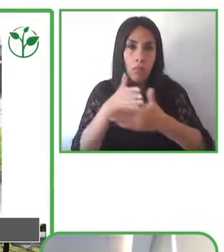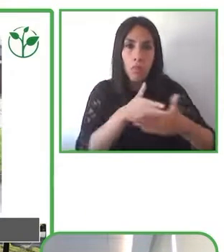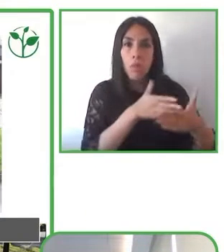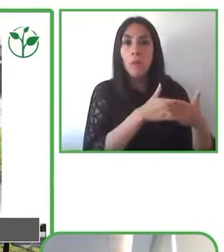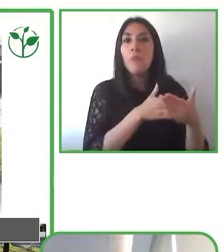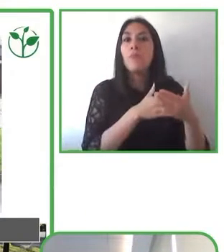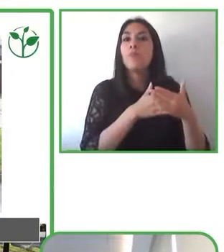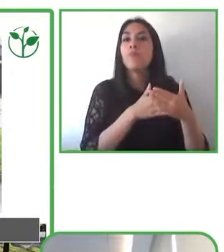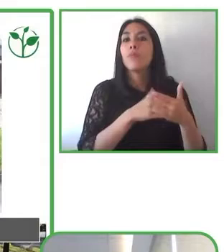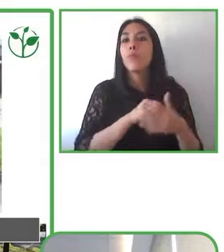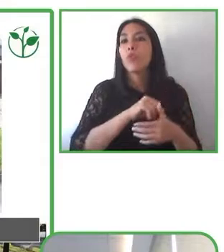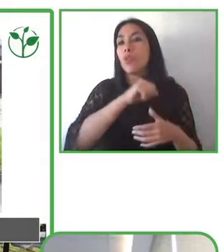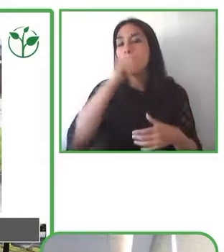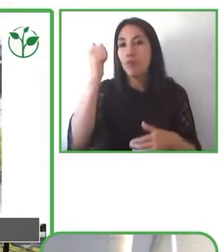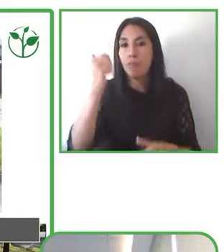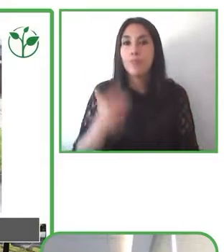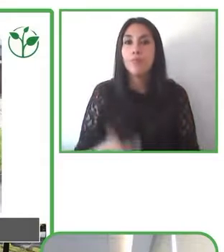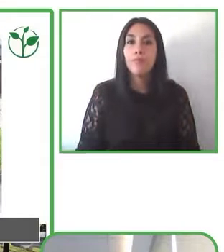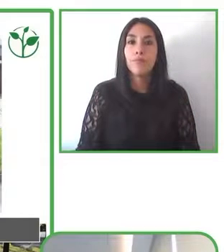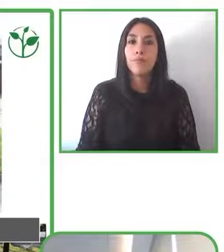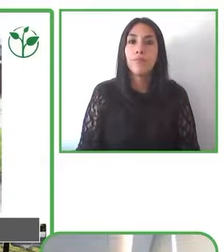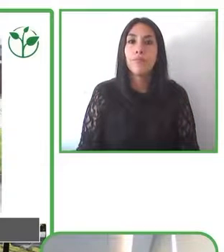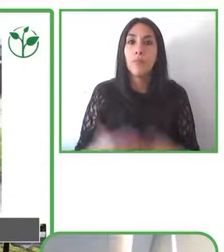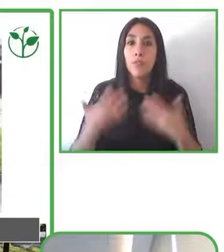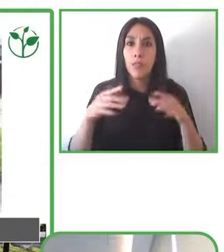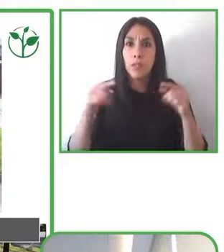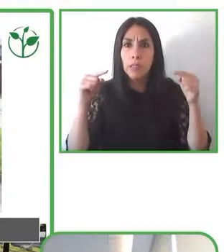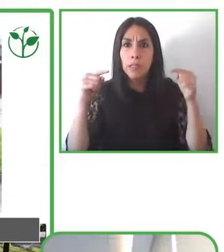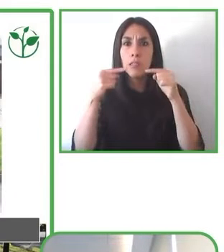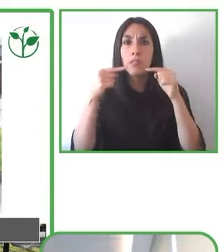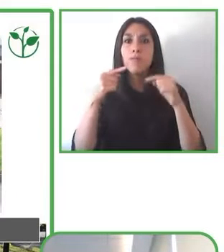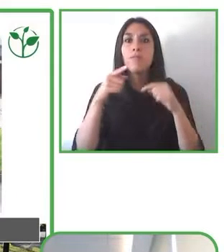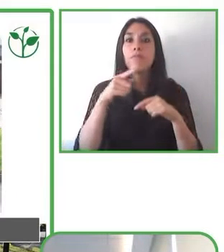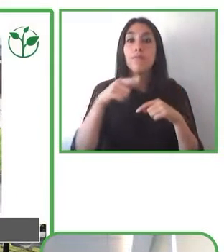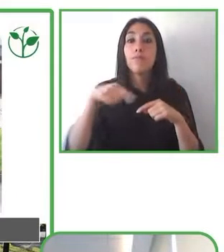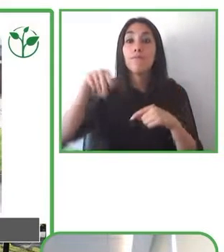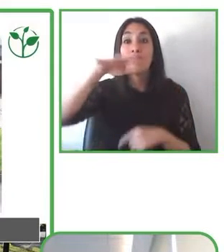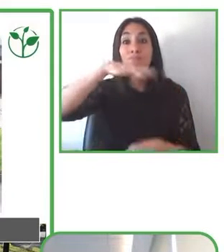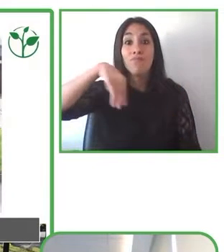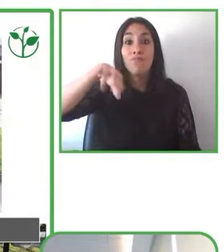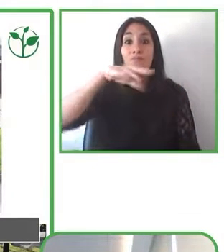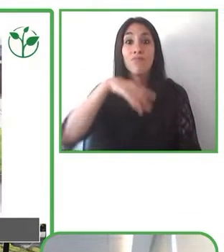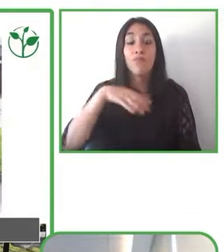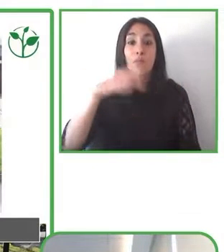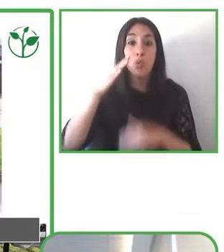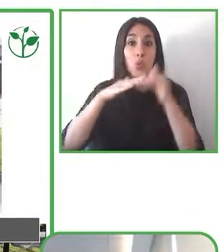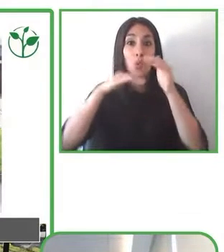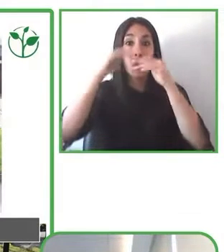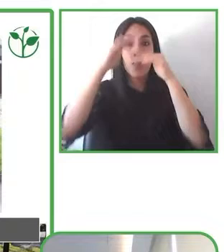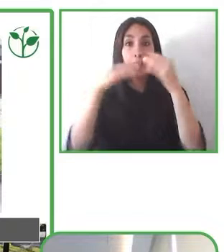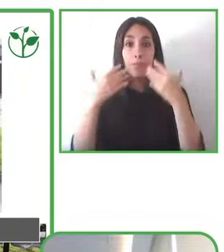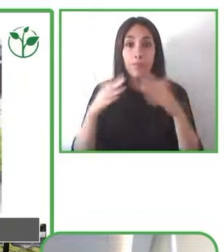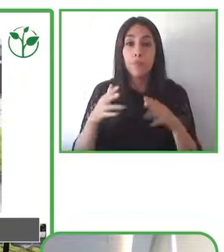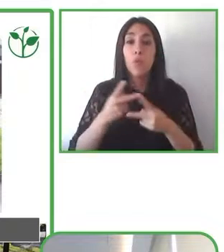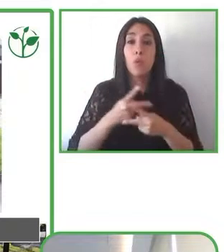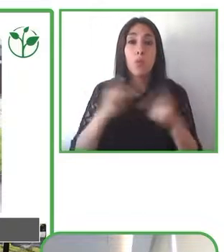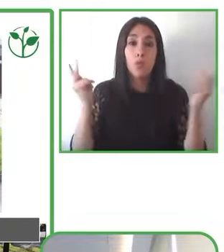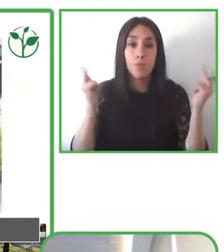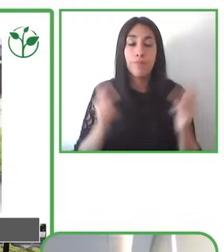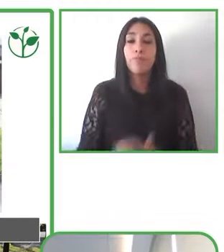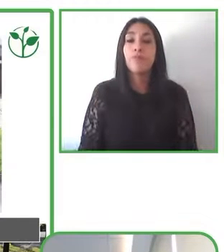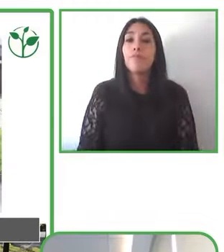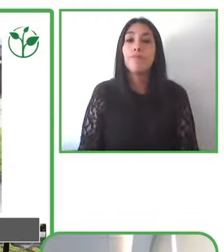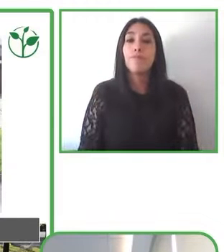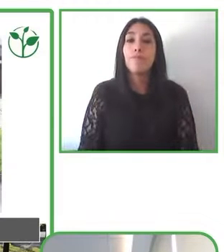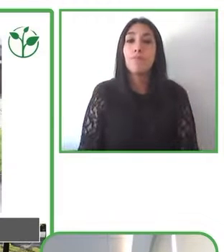oportuno que es el que ahí realizamos nosotros en todos estos ambientes de uso público y la entrega de estos informes